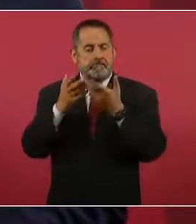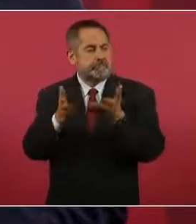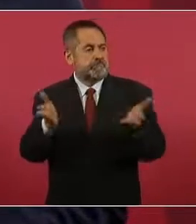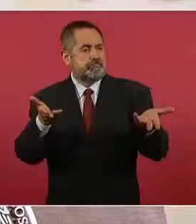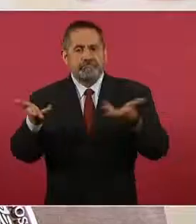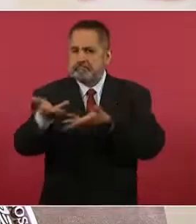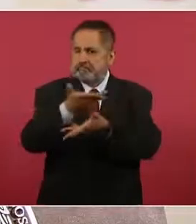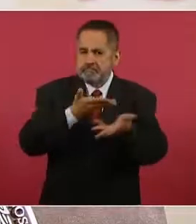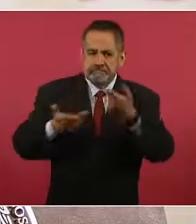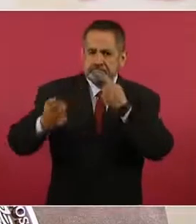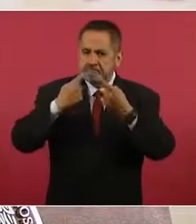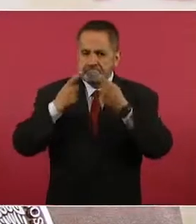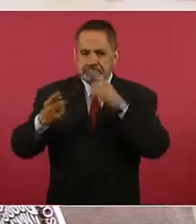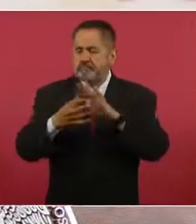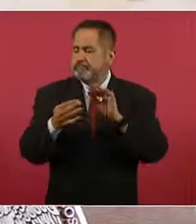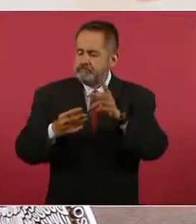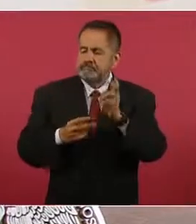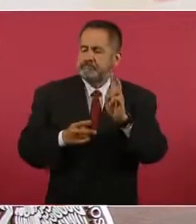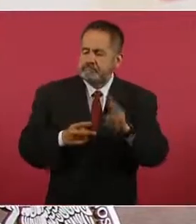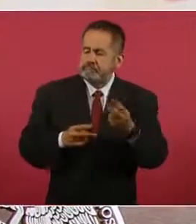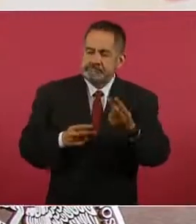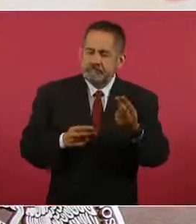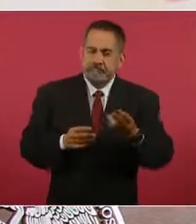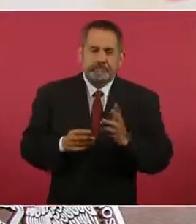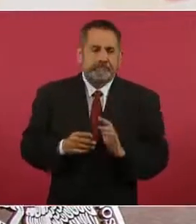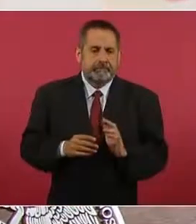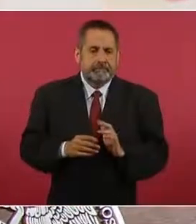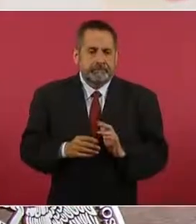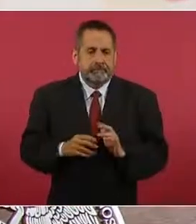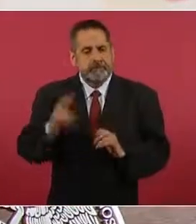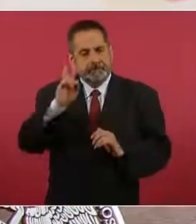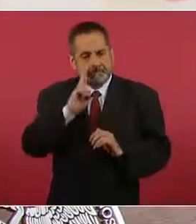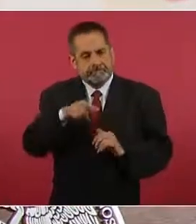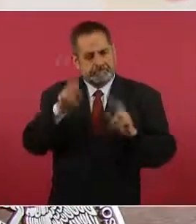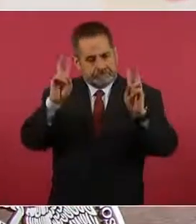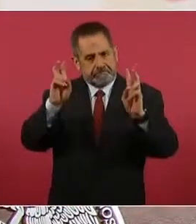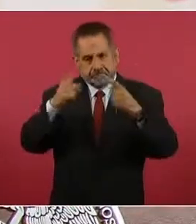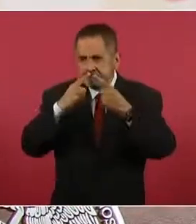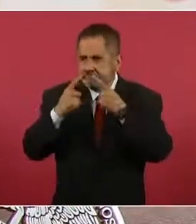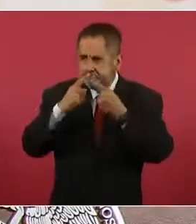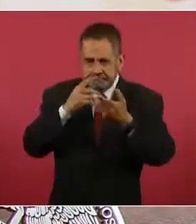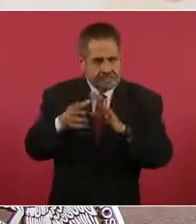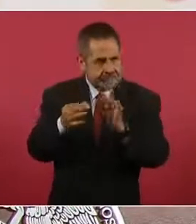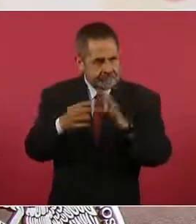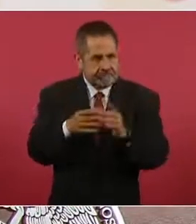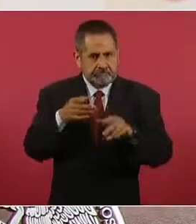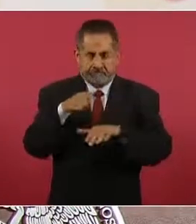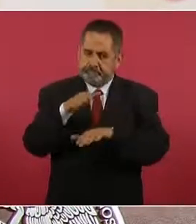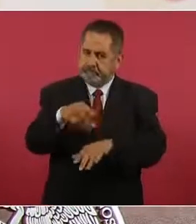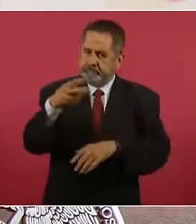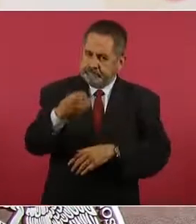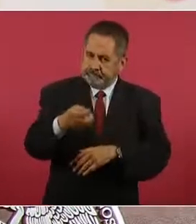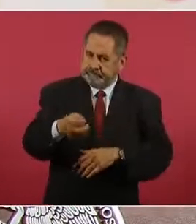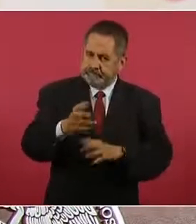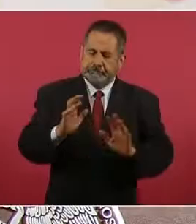que se trate el asunto.